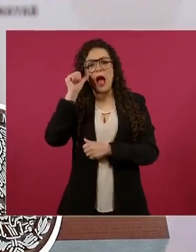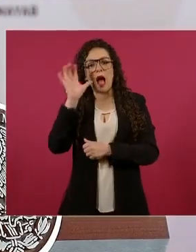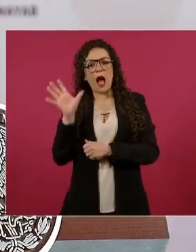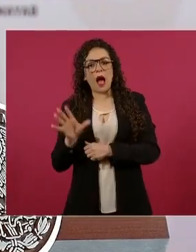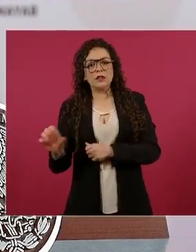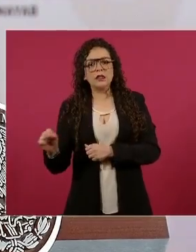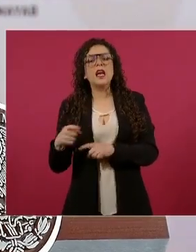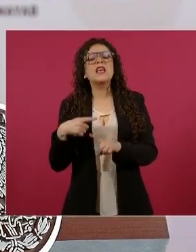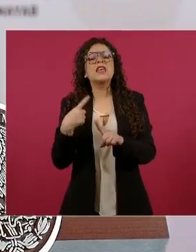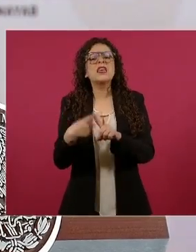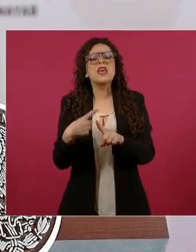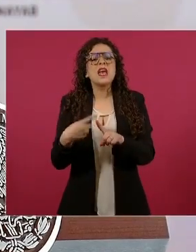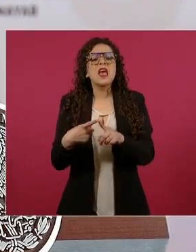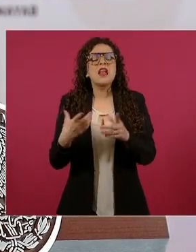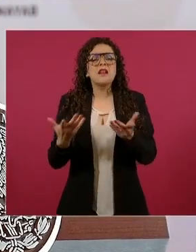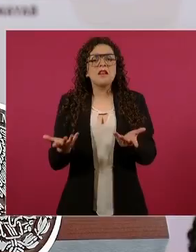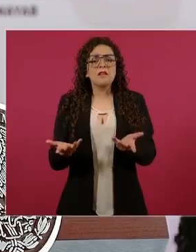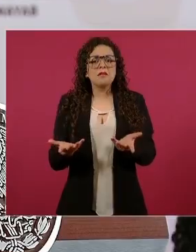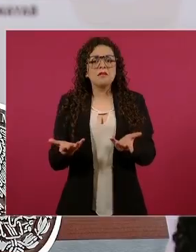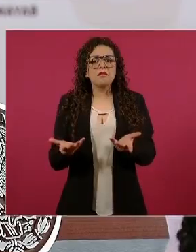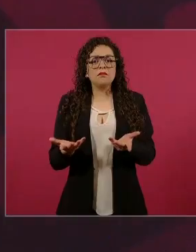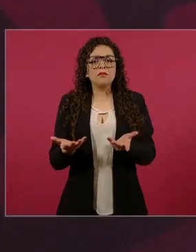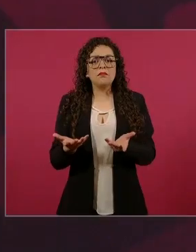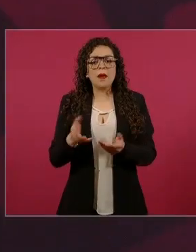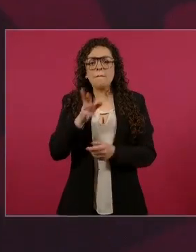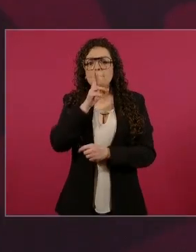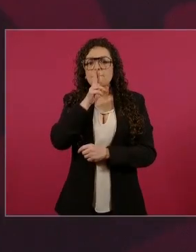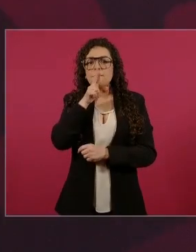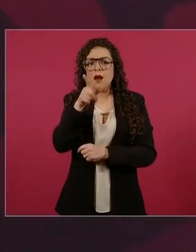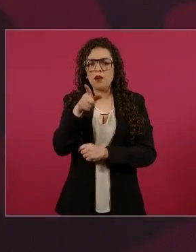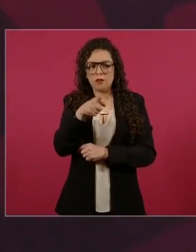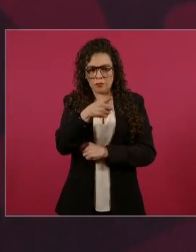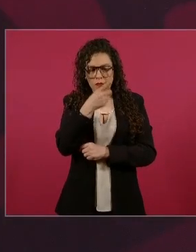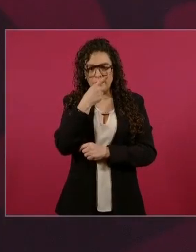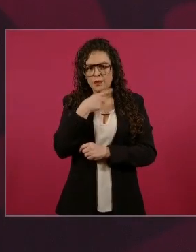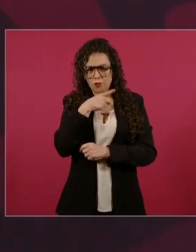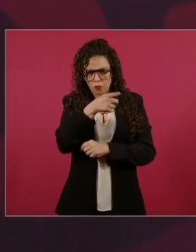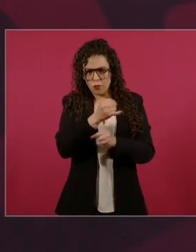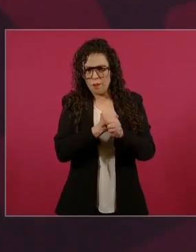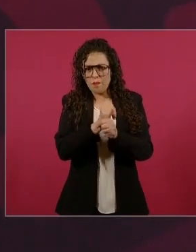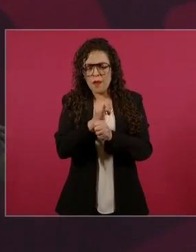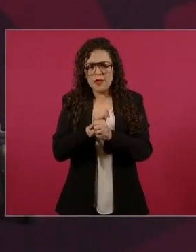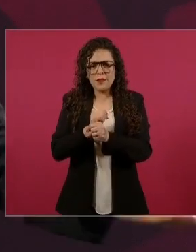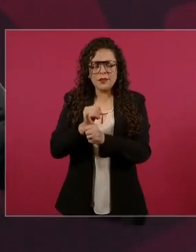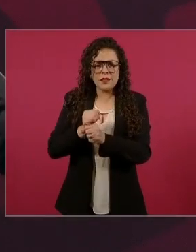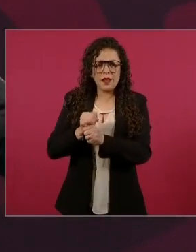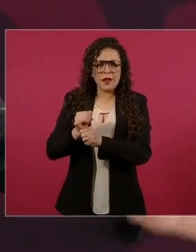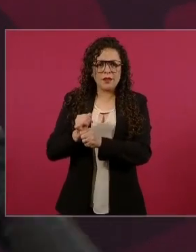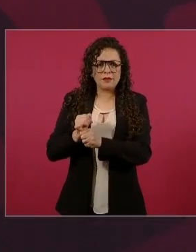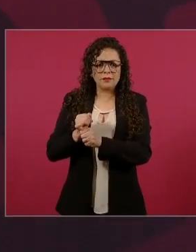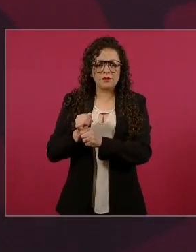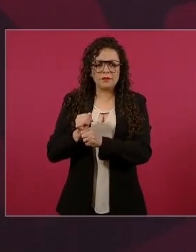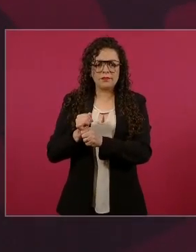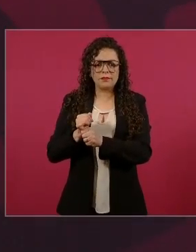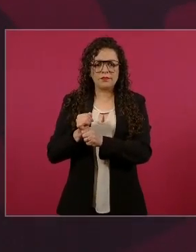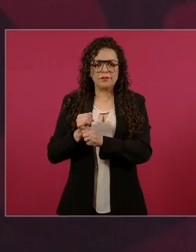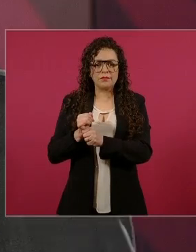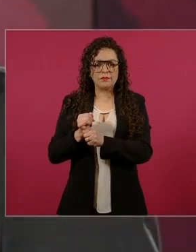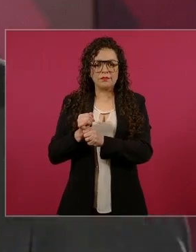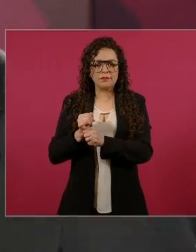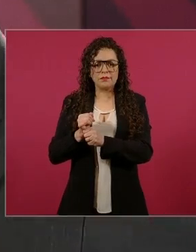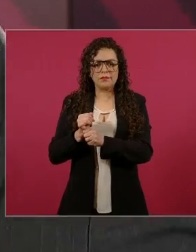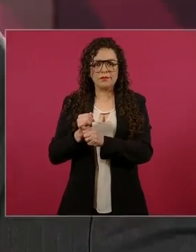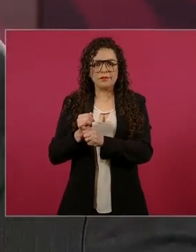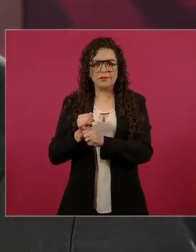porque no nos gusta